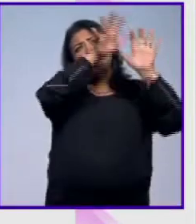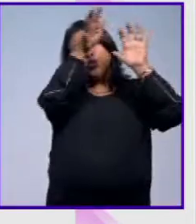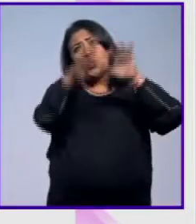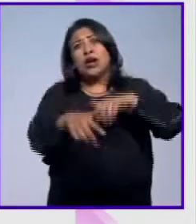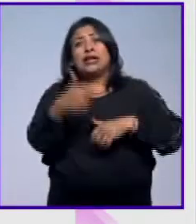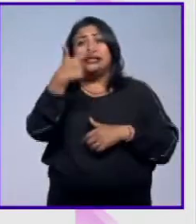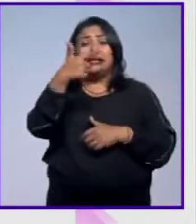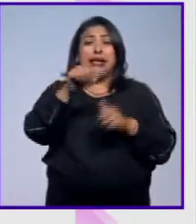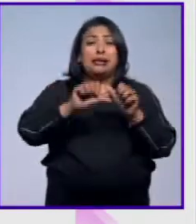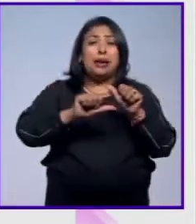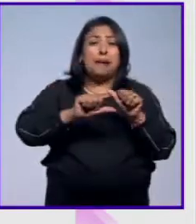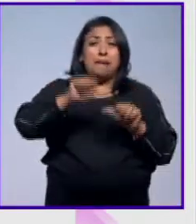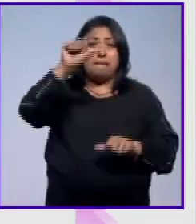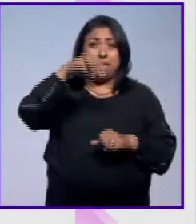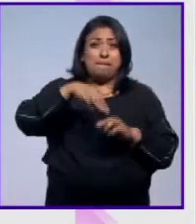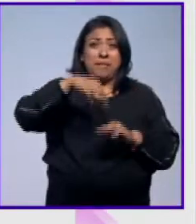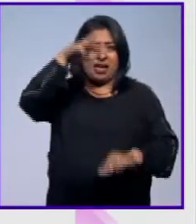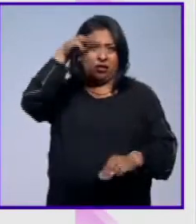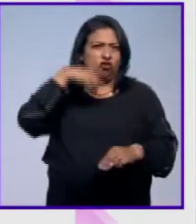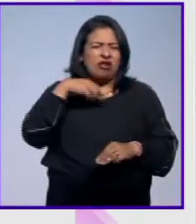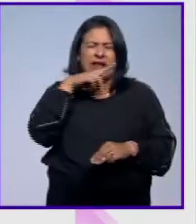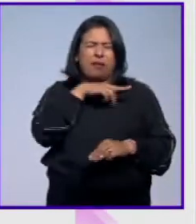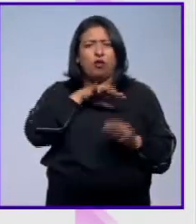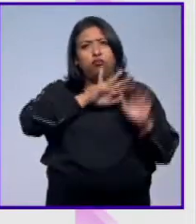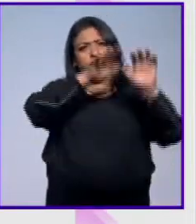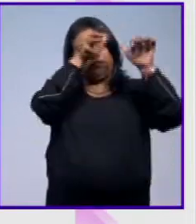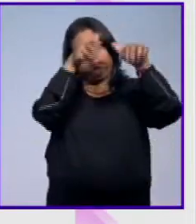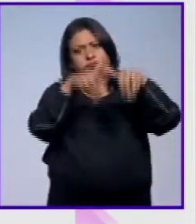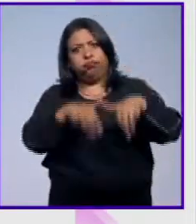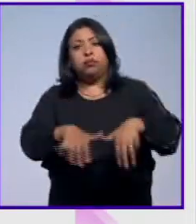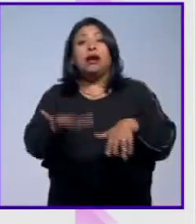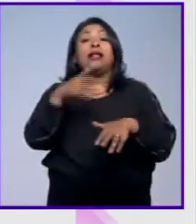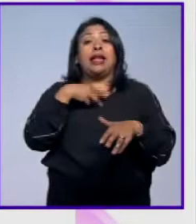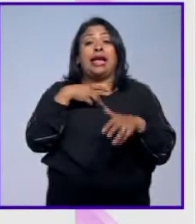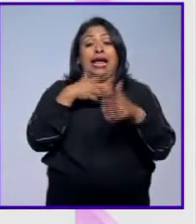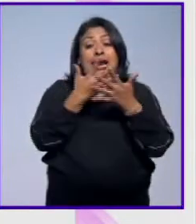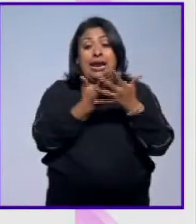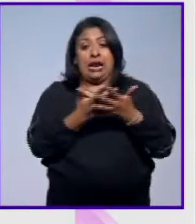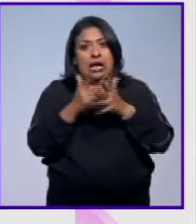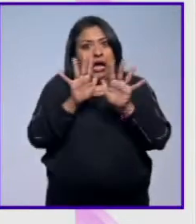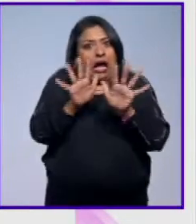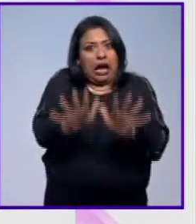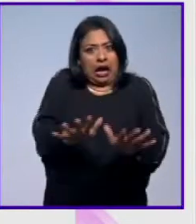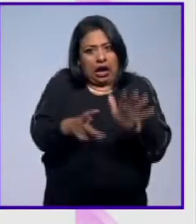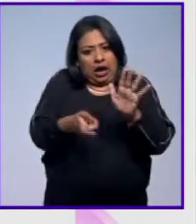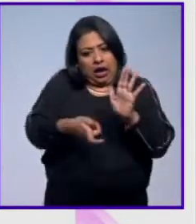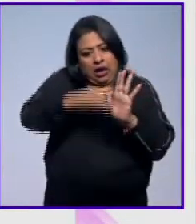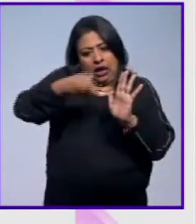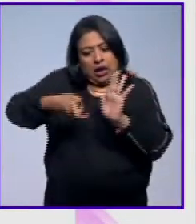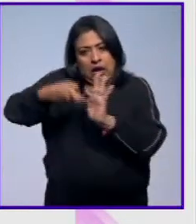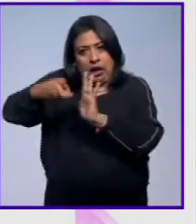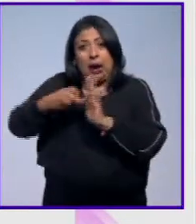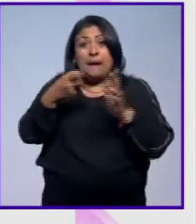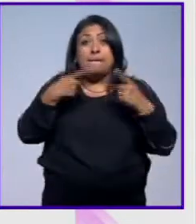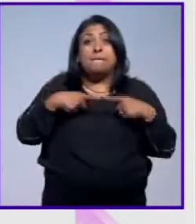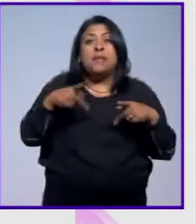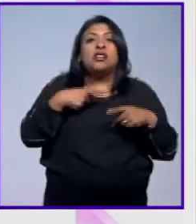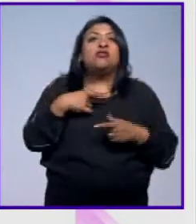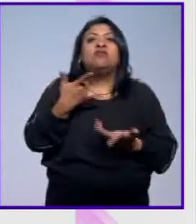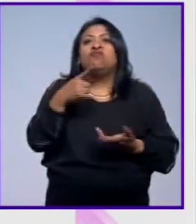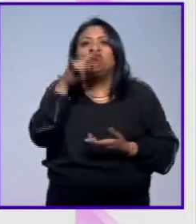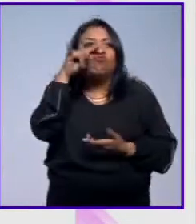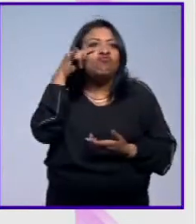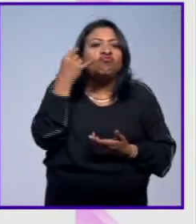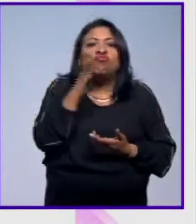un tiempo relativamente corto y entonces son redes que se mantienen ahí. Muchas veces los pescadores las pierden de vista